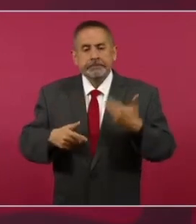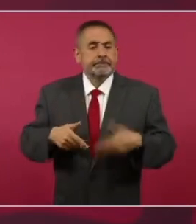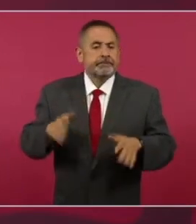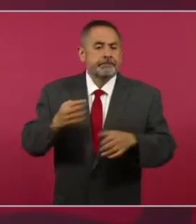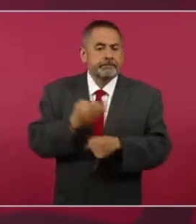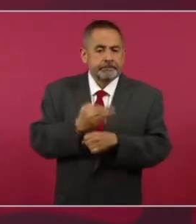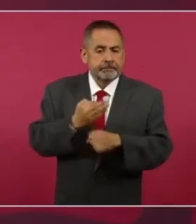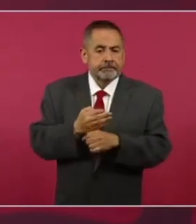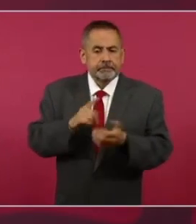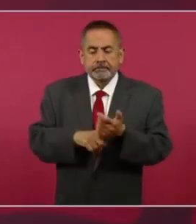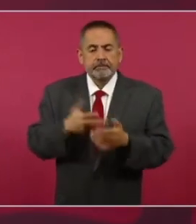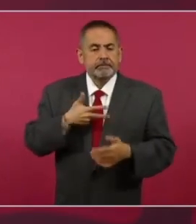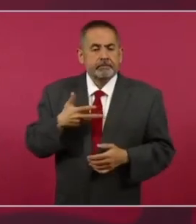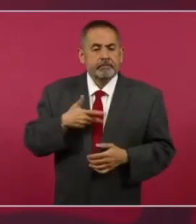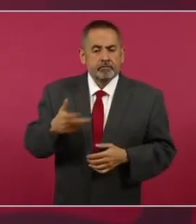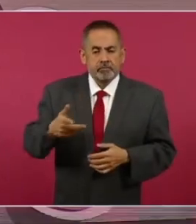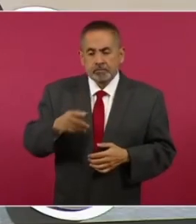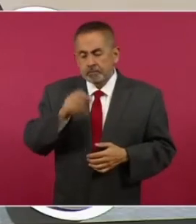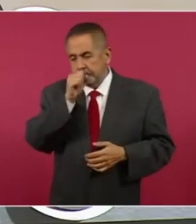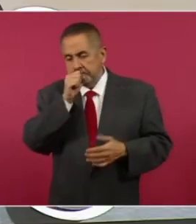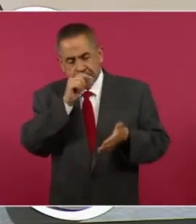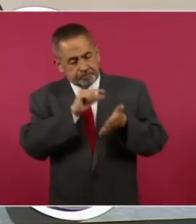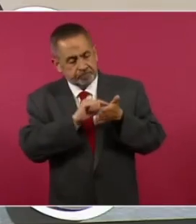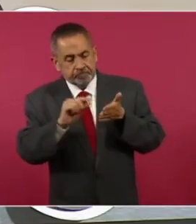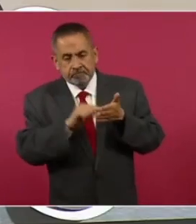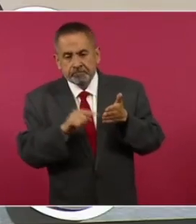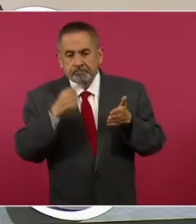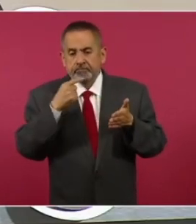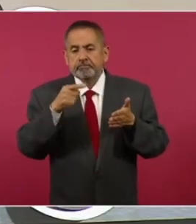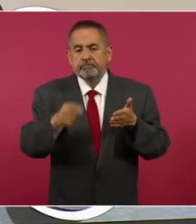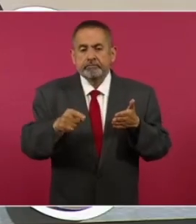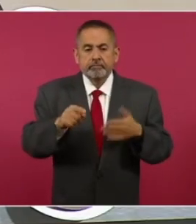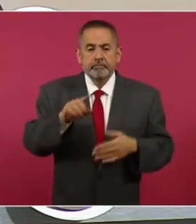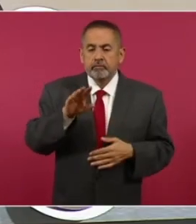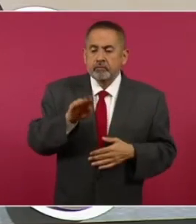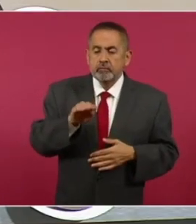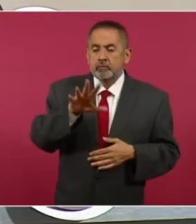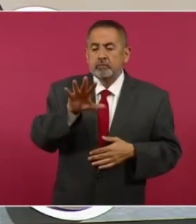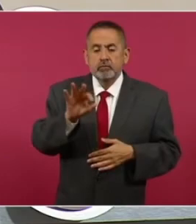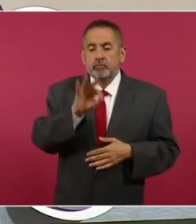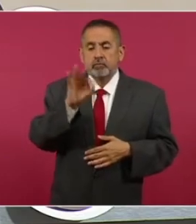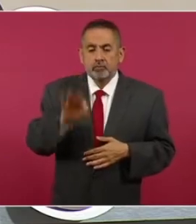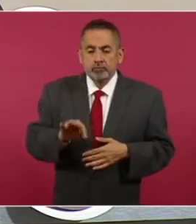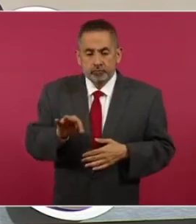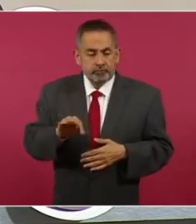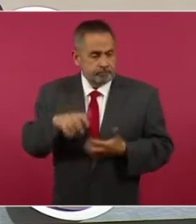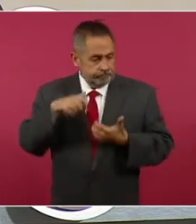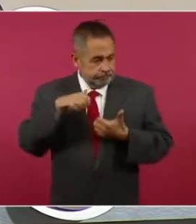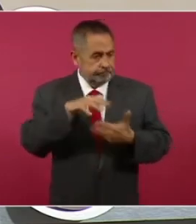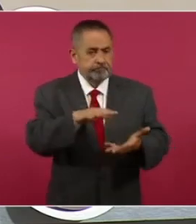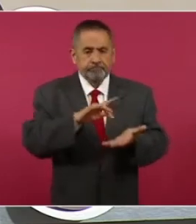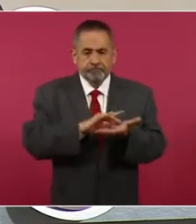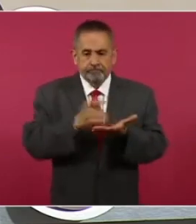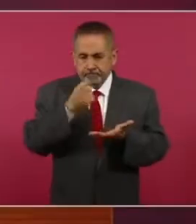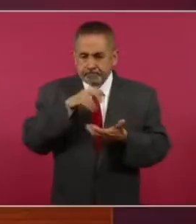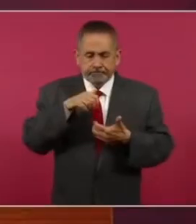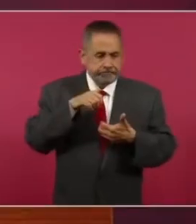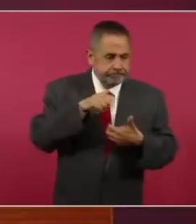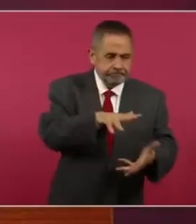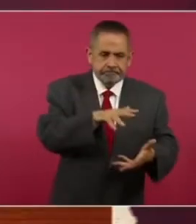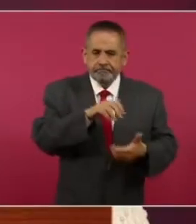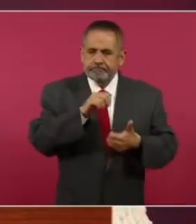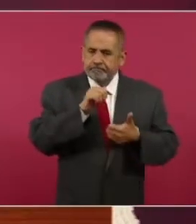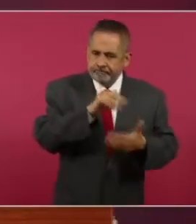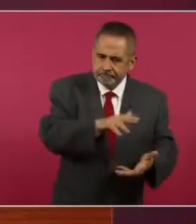un renglón que hemos ocupado mucho tiempo, el 95 por ciento del abasto, pero todavía tenemos